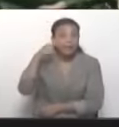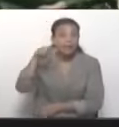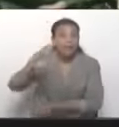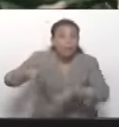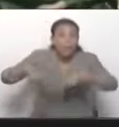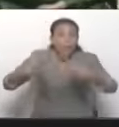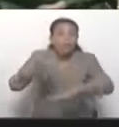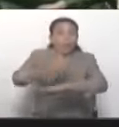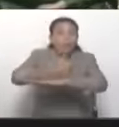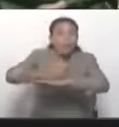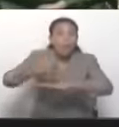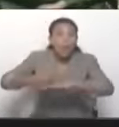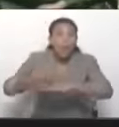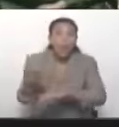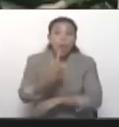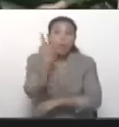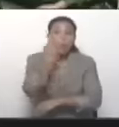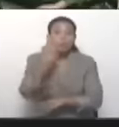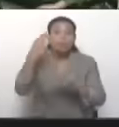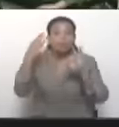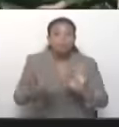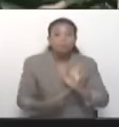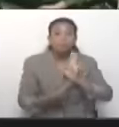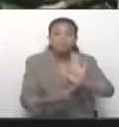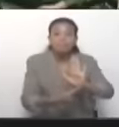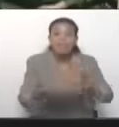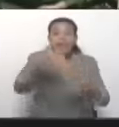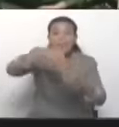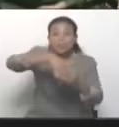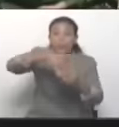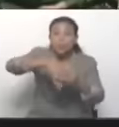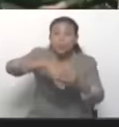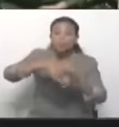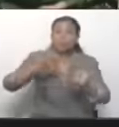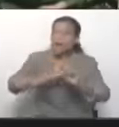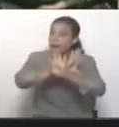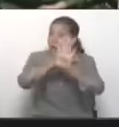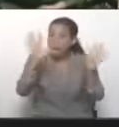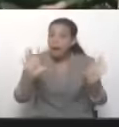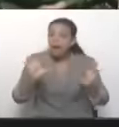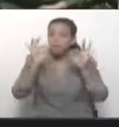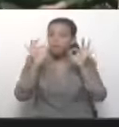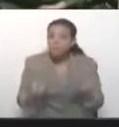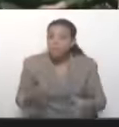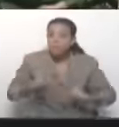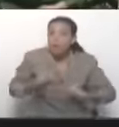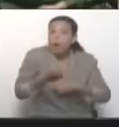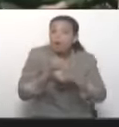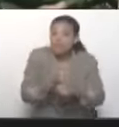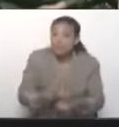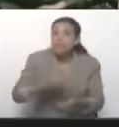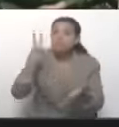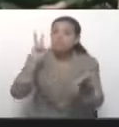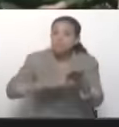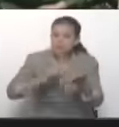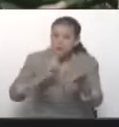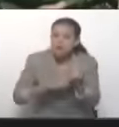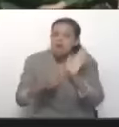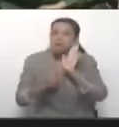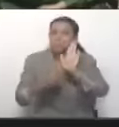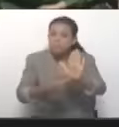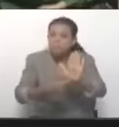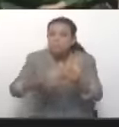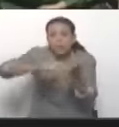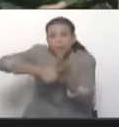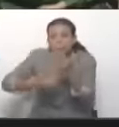Nacional Electoral, porque saben que es el único que garantiza aquí elecciones confiables, transparentes, y que verdaderamente se exprese